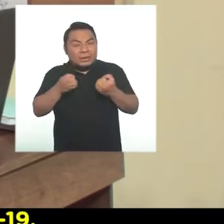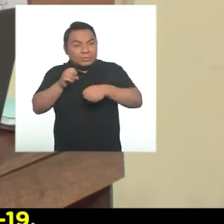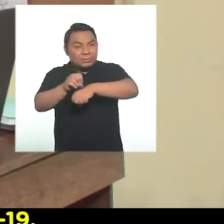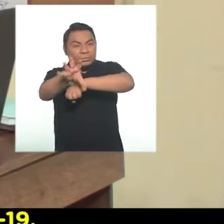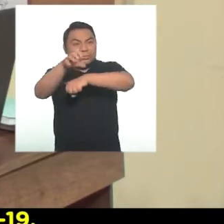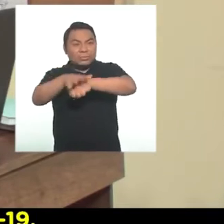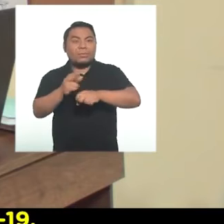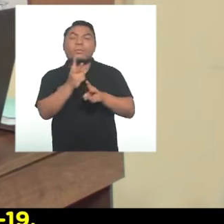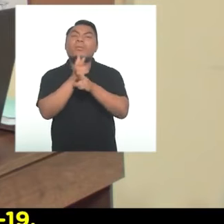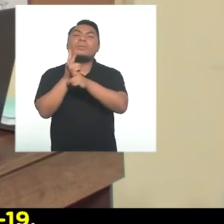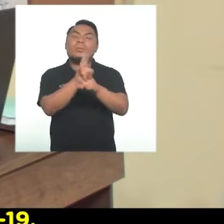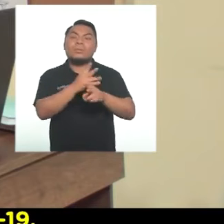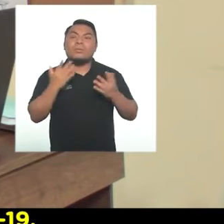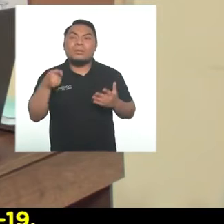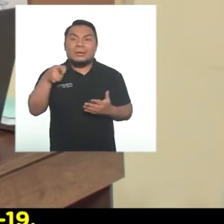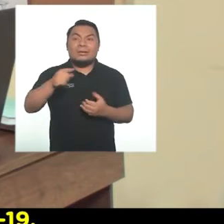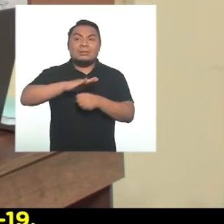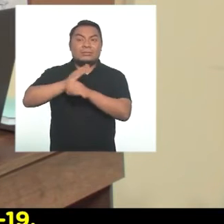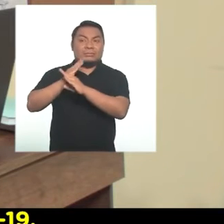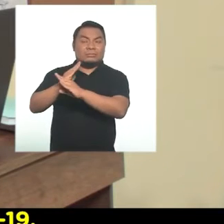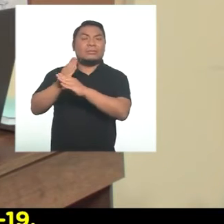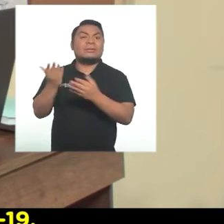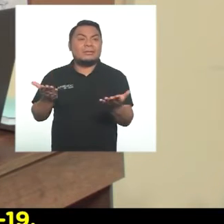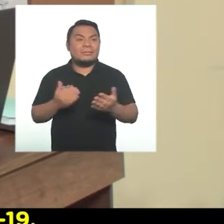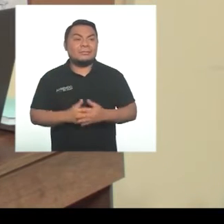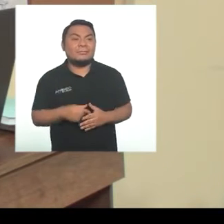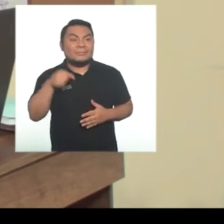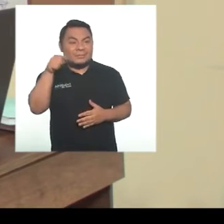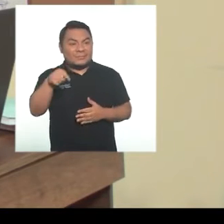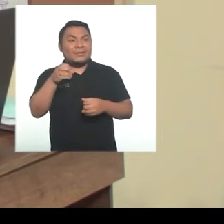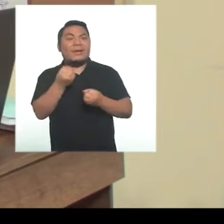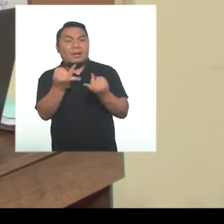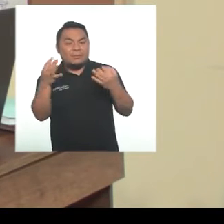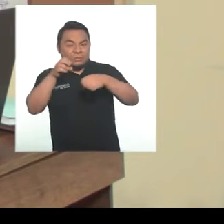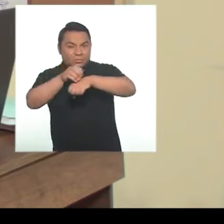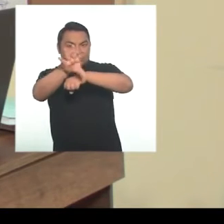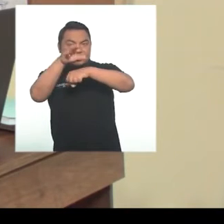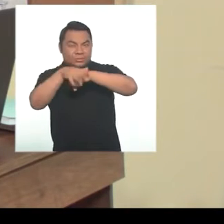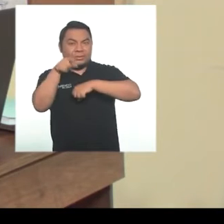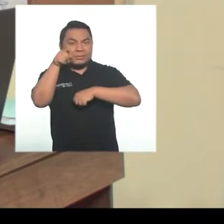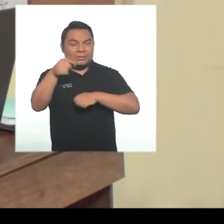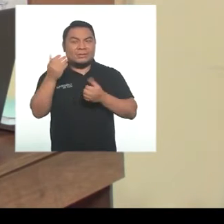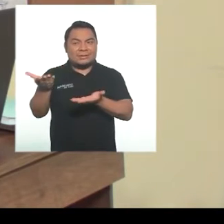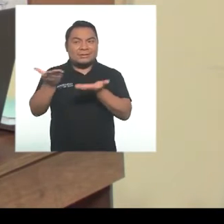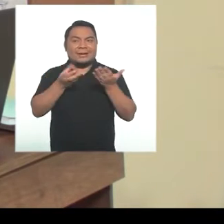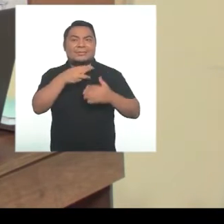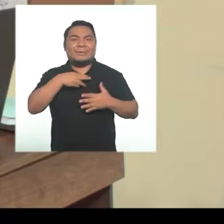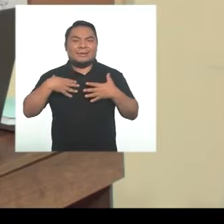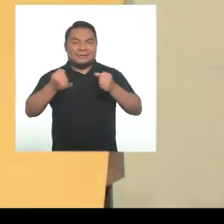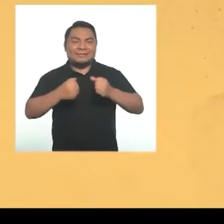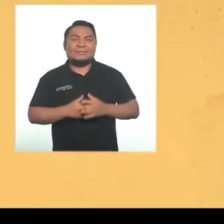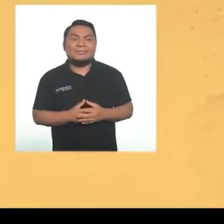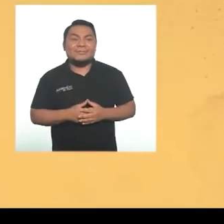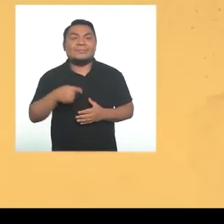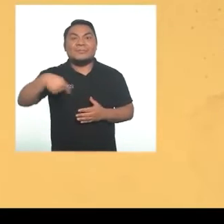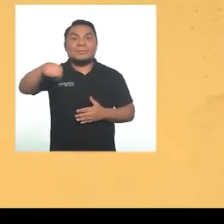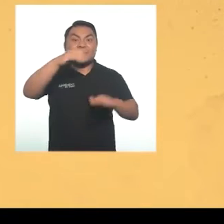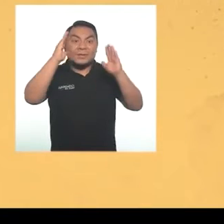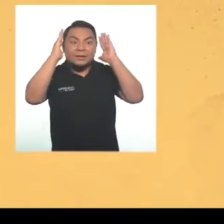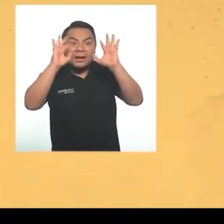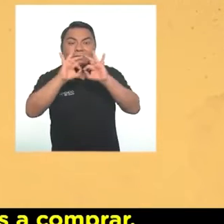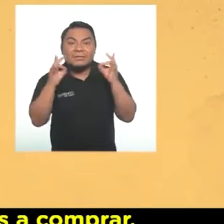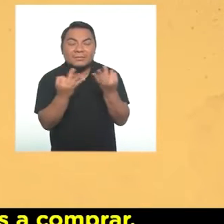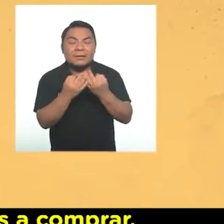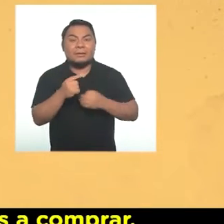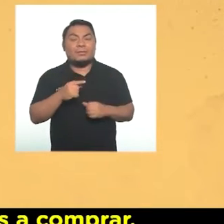brindarte consejos de cuidado frente a la COVID-19. Estas son algunas recomendaciones que nos brinda el MinSA. Atención